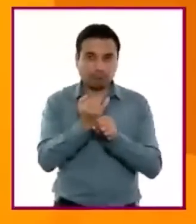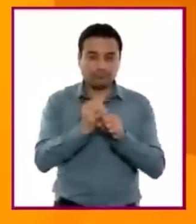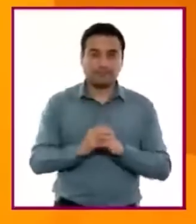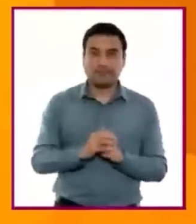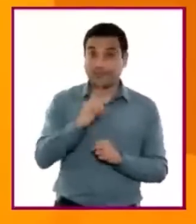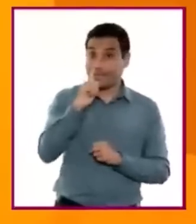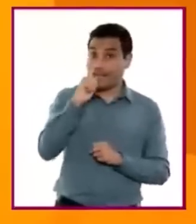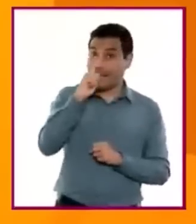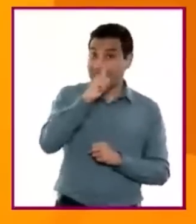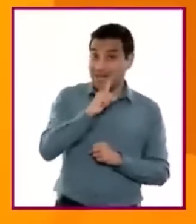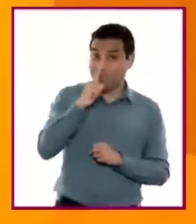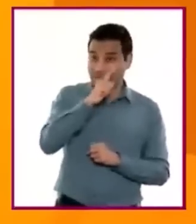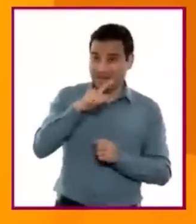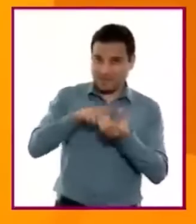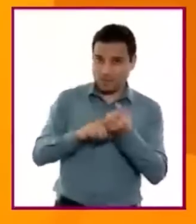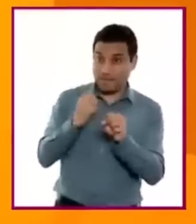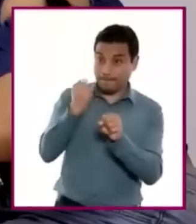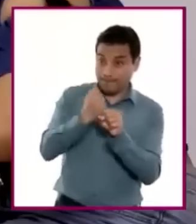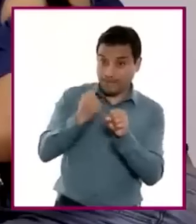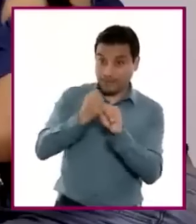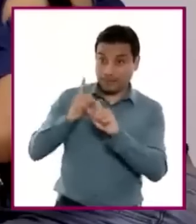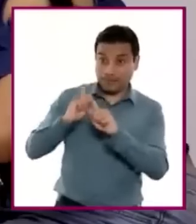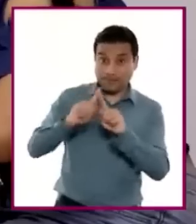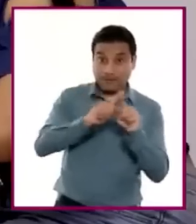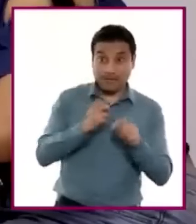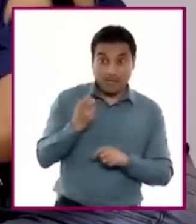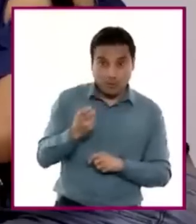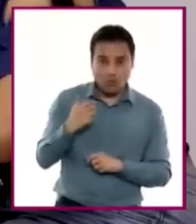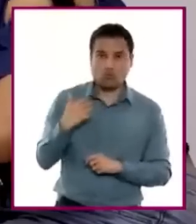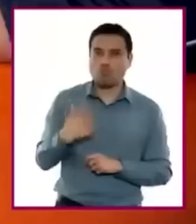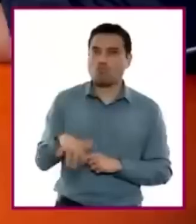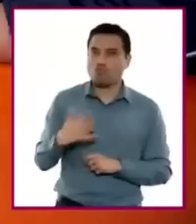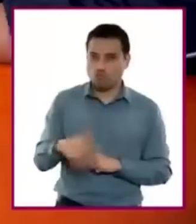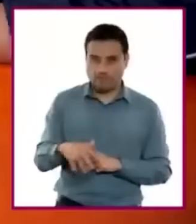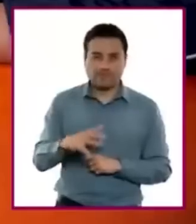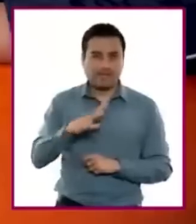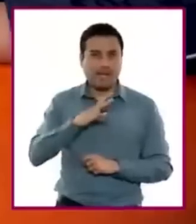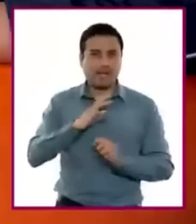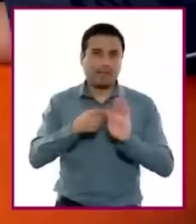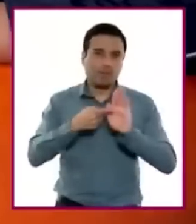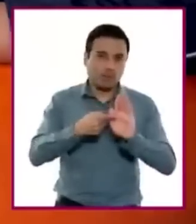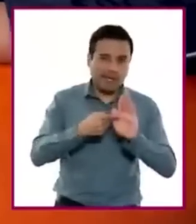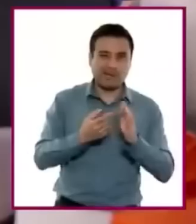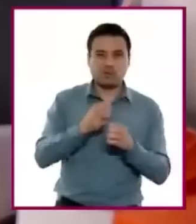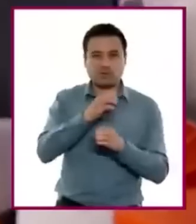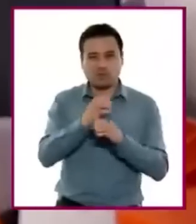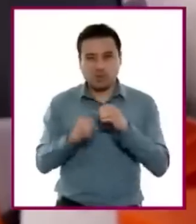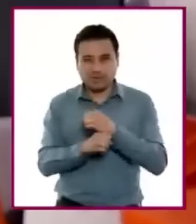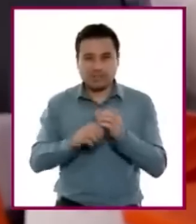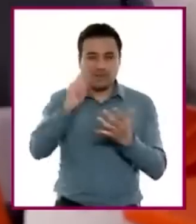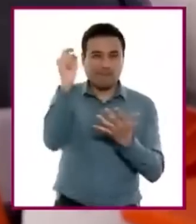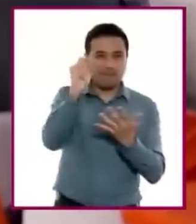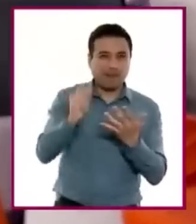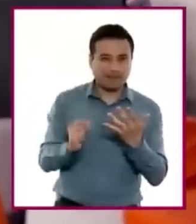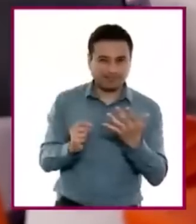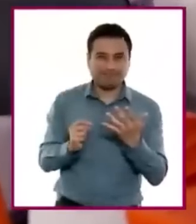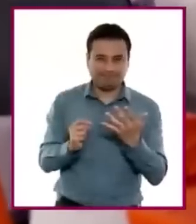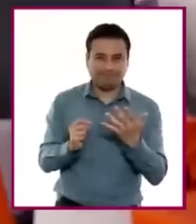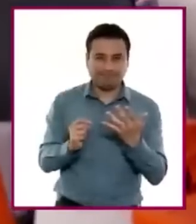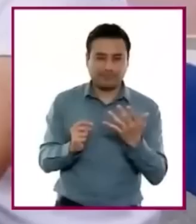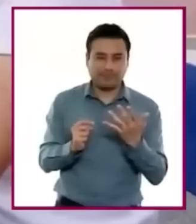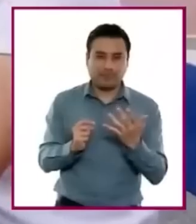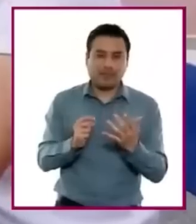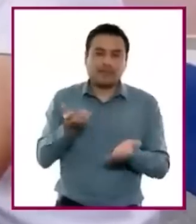constituyen un saber colectivo y dinámico que va estableciendo modelos, recursos y elementos según las circunstancias y